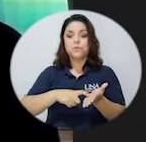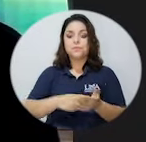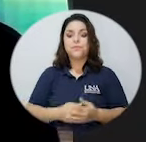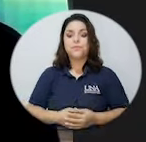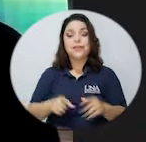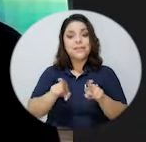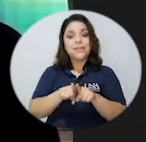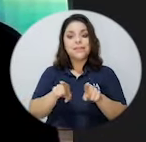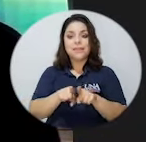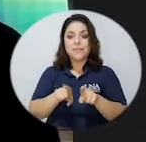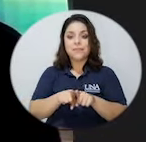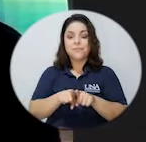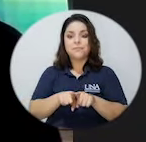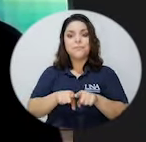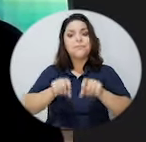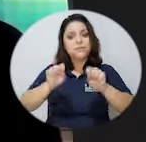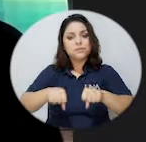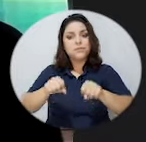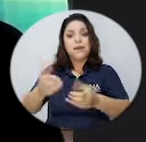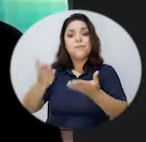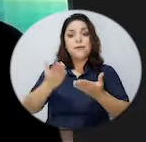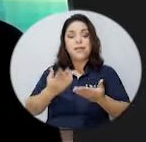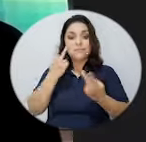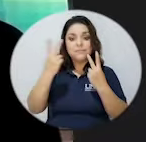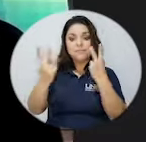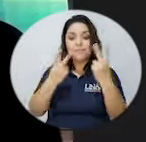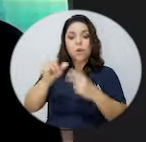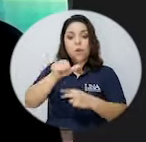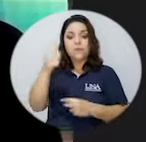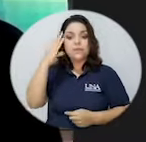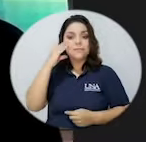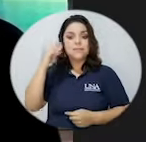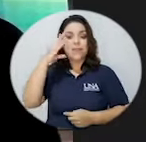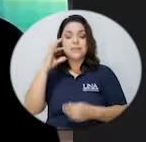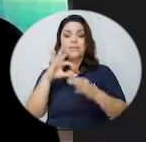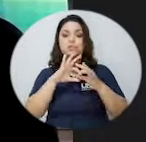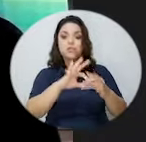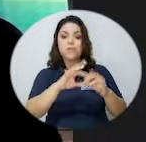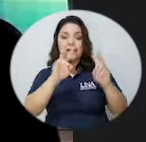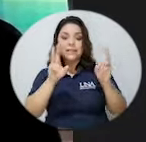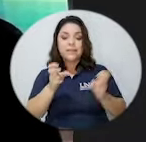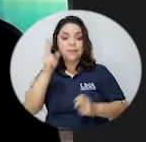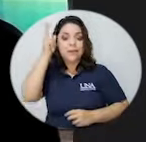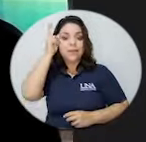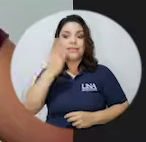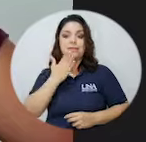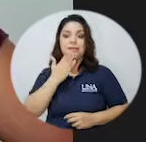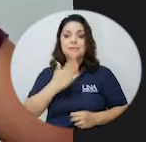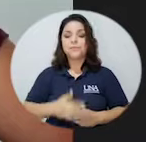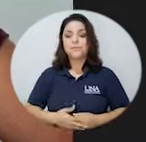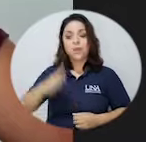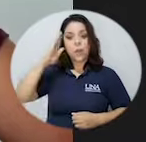también como la posibilidad de visibilizar otras experiencias que tienen que ver con el tema indígena.